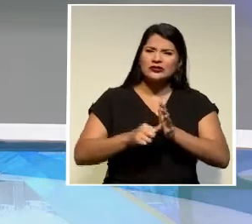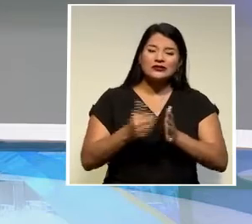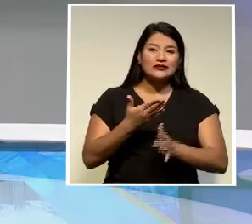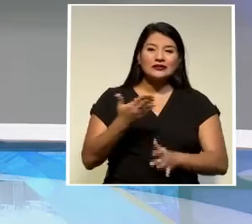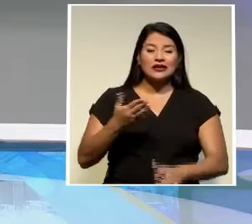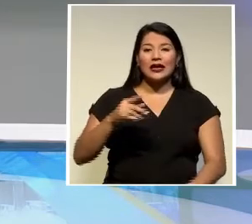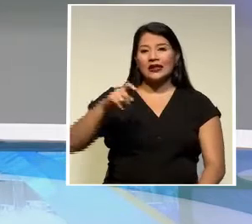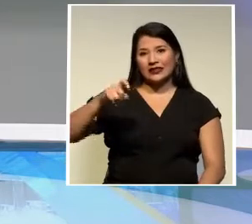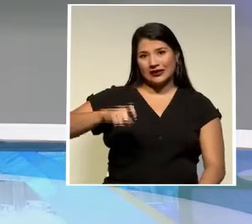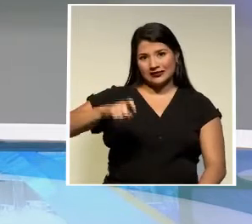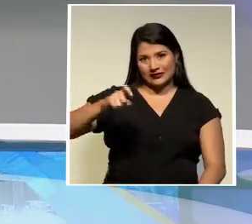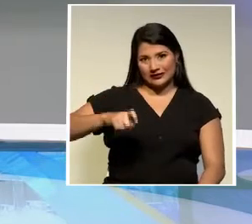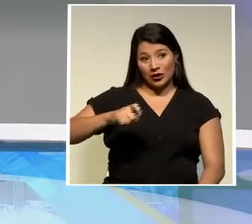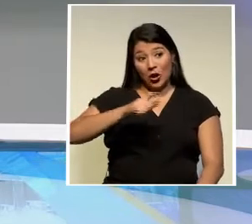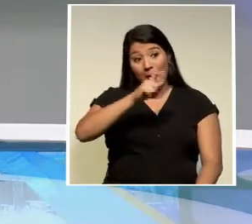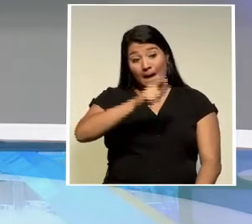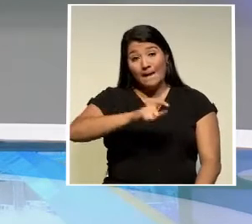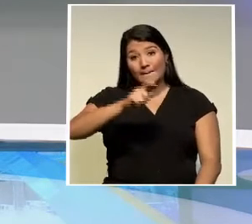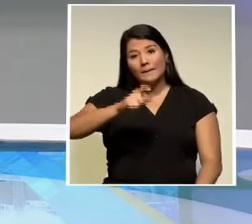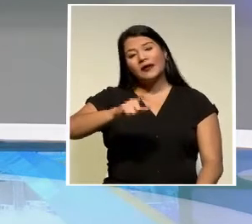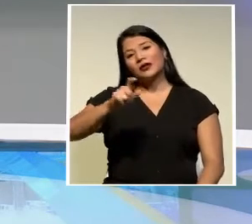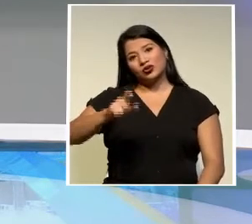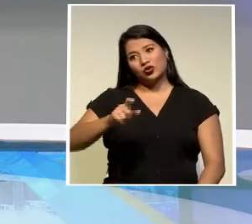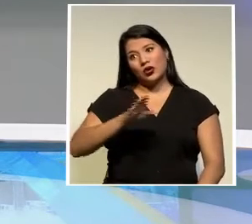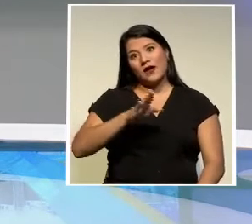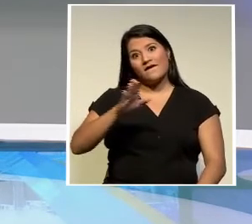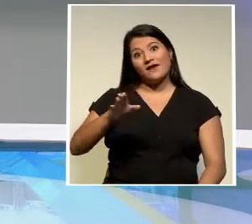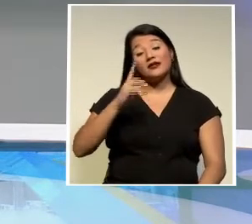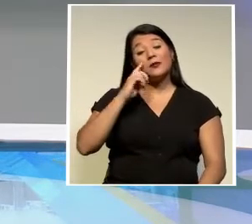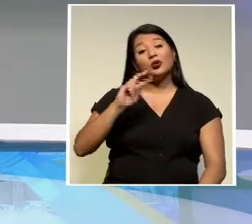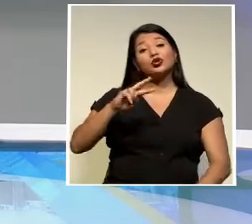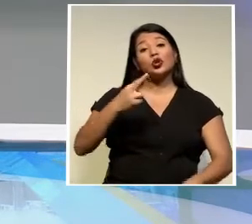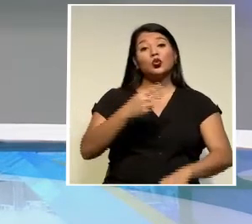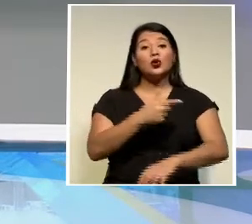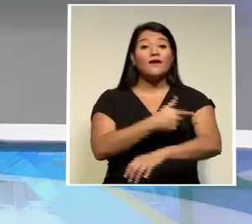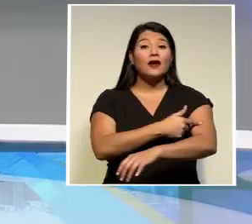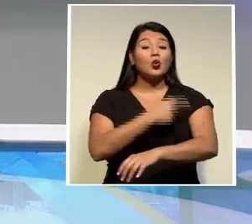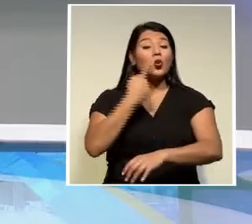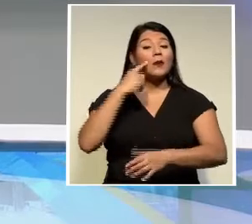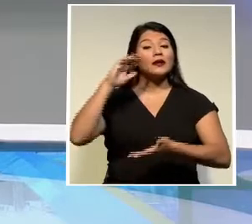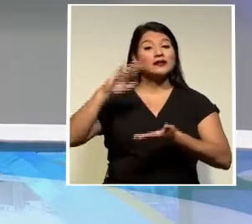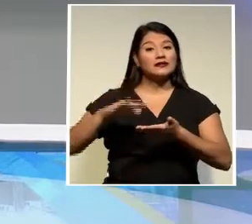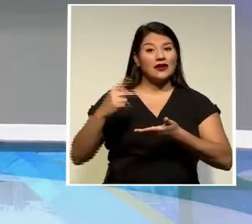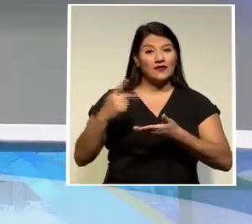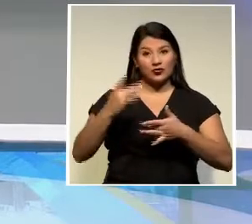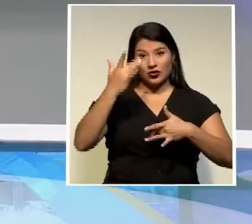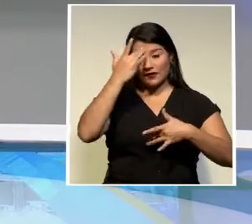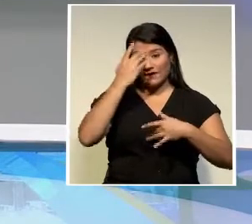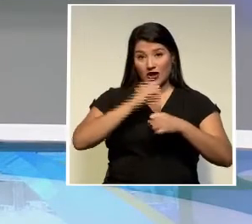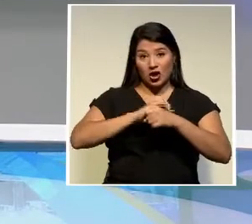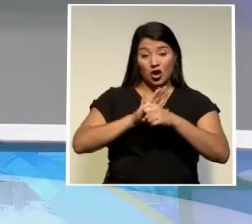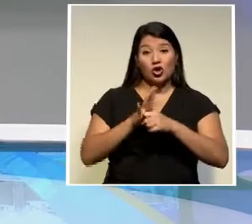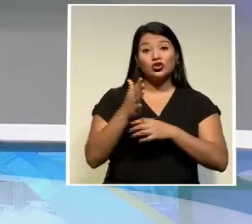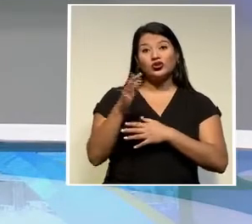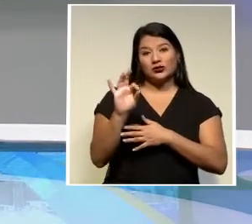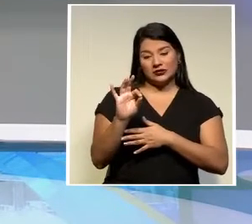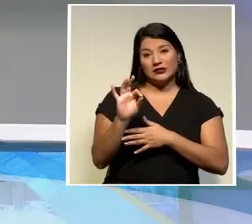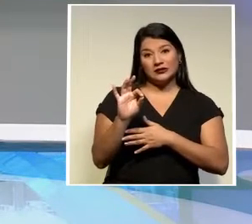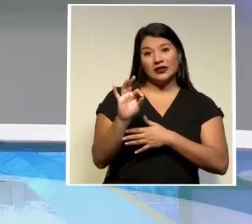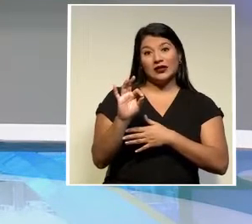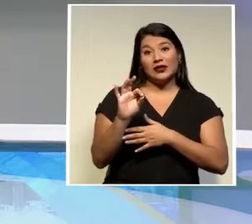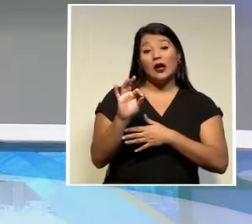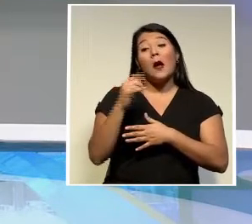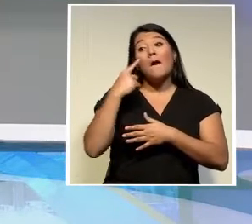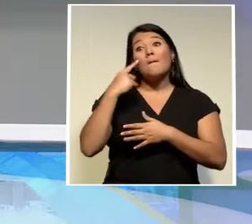necesidad de que la gente se aplique la segunda dosis contra la COVID-19 de cara a la variante